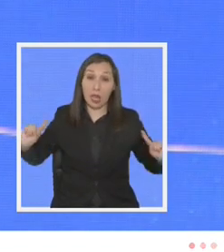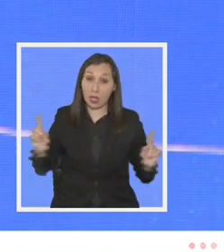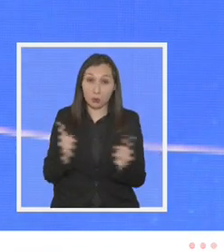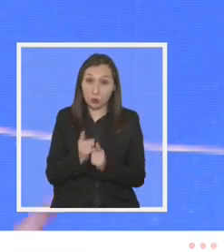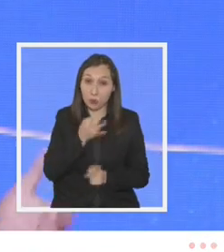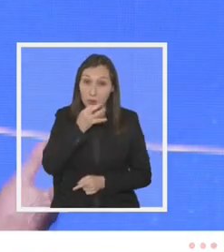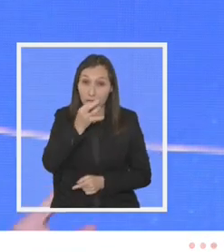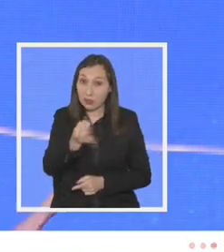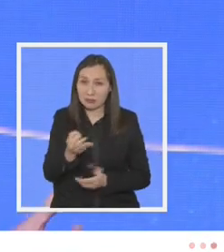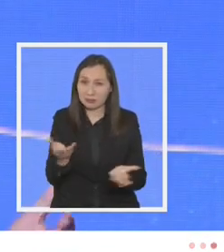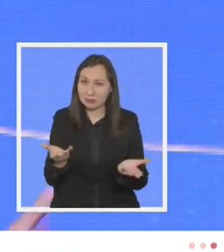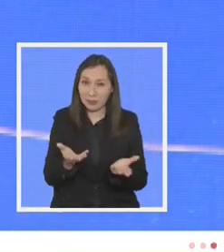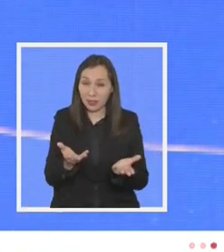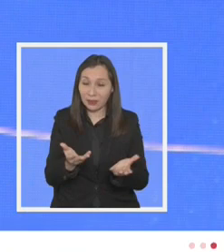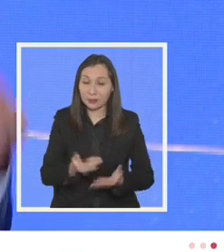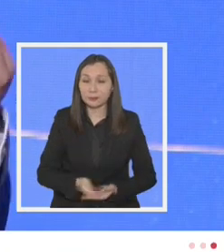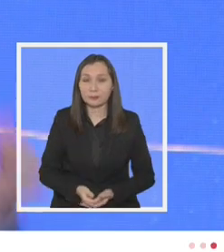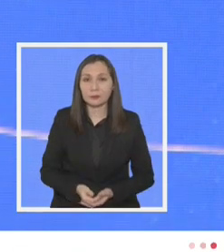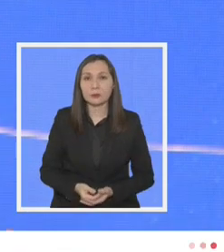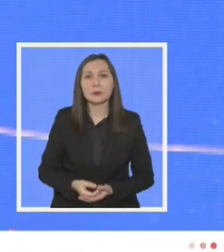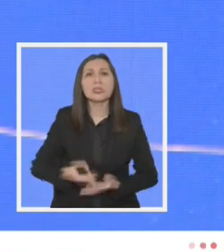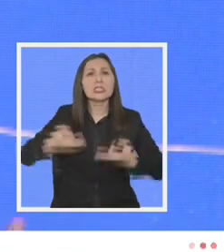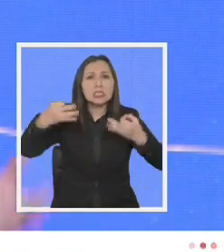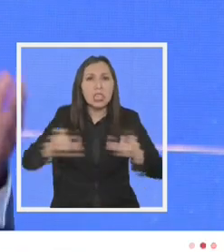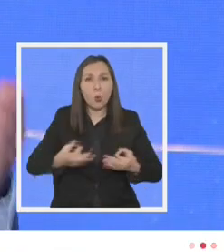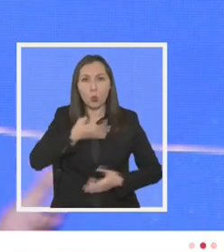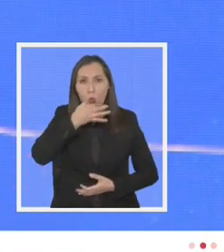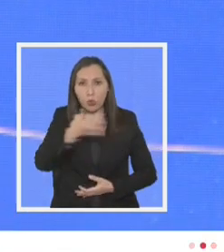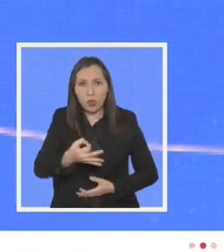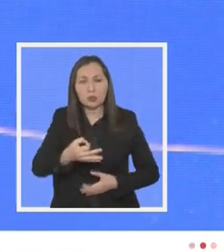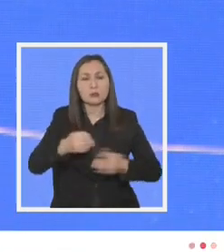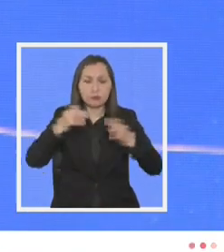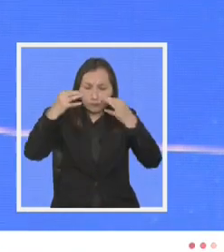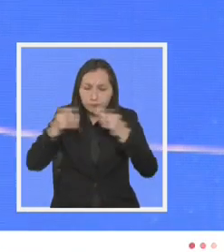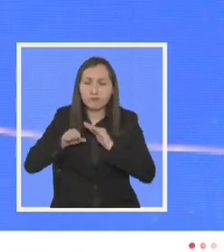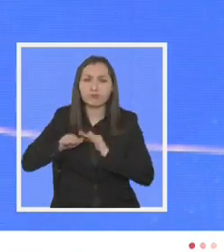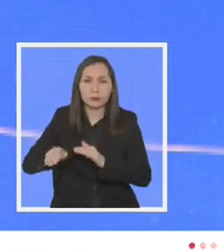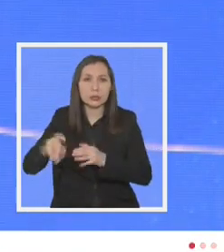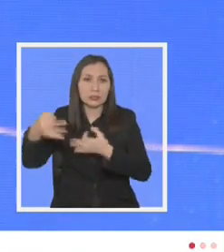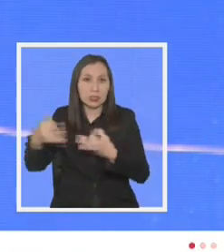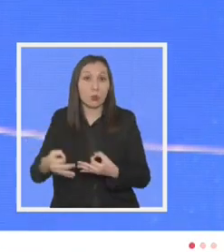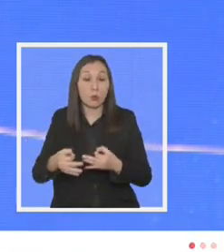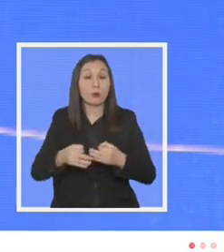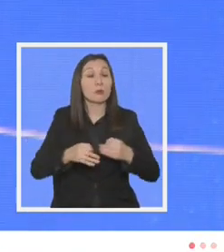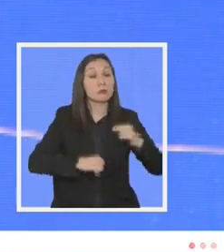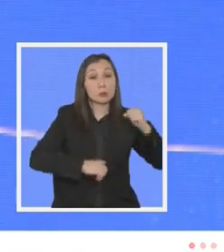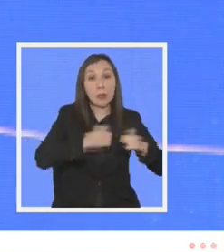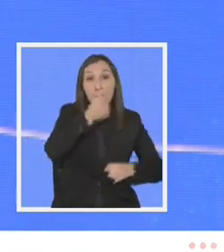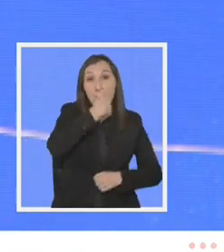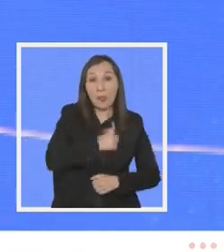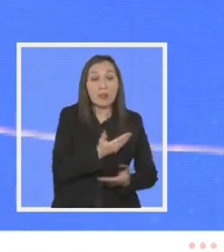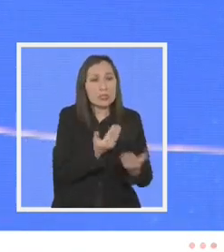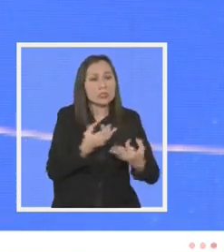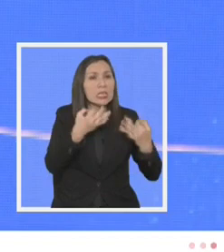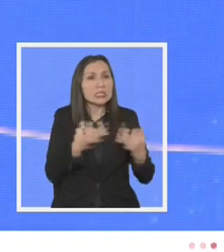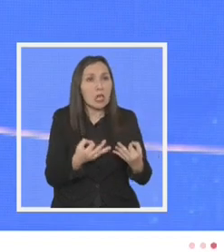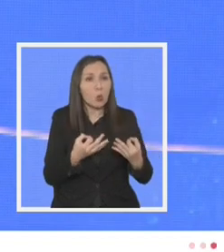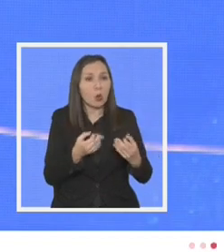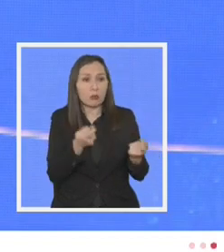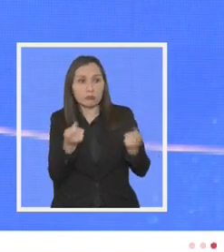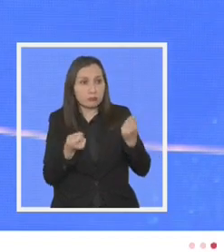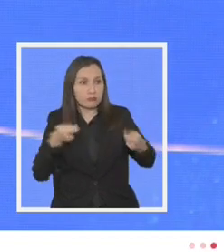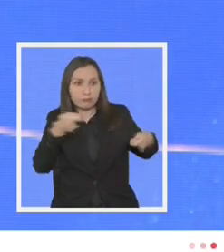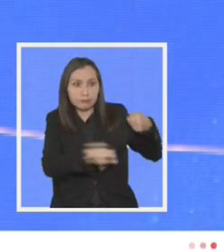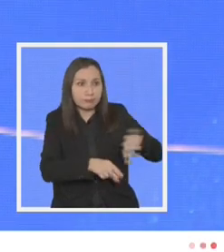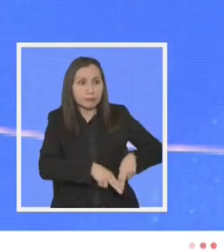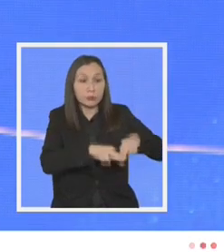lo que estamos diciendo es certezas por certezas el sector privado demanda certidumbres para invertir